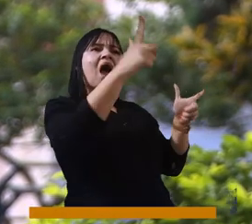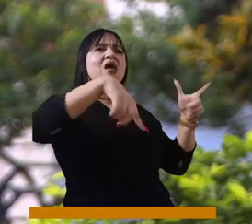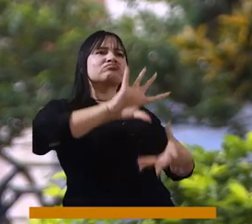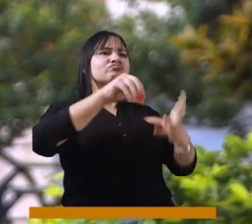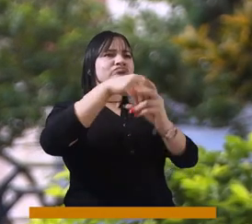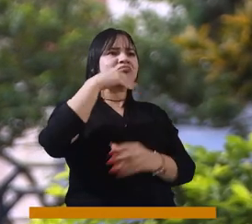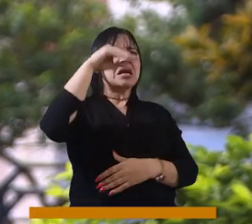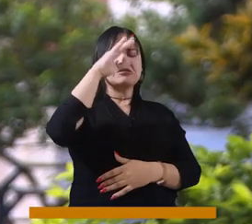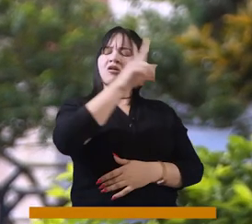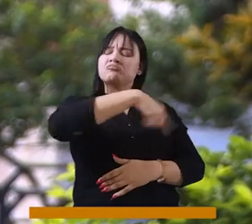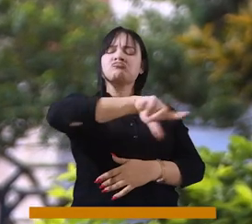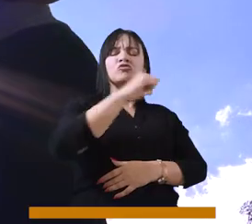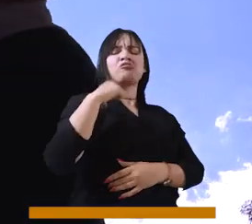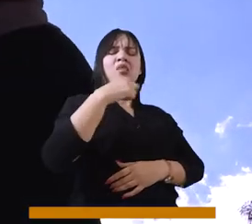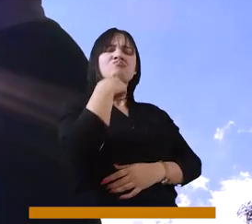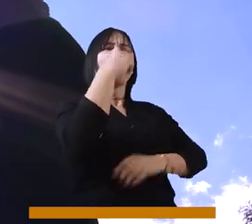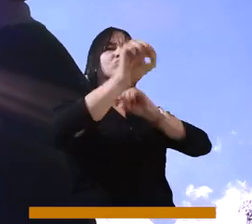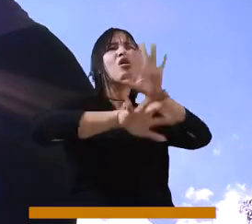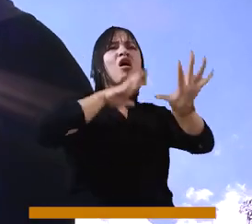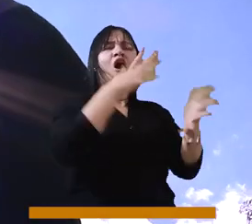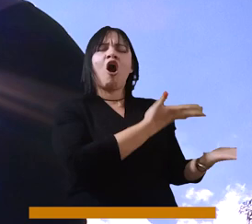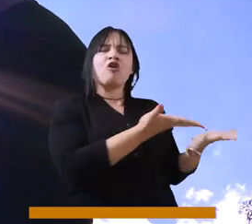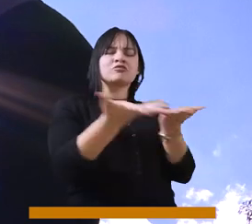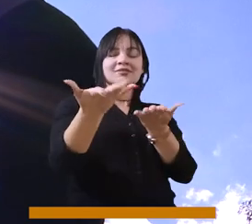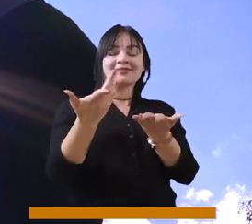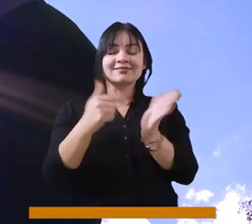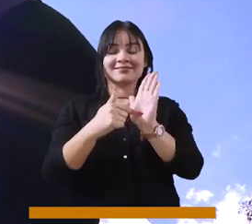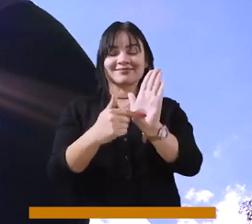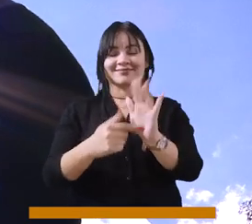hacen parte de la ciudad y que también tienen una voz y muchas cosas que decir.